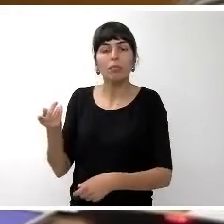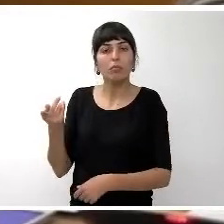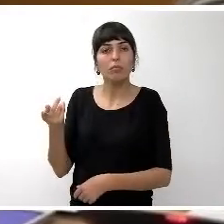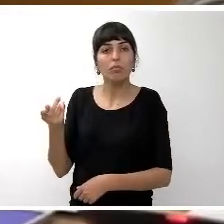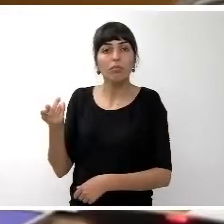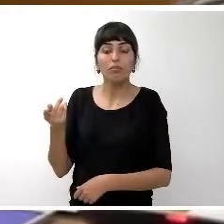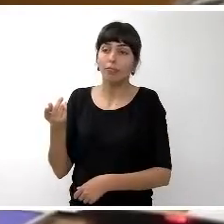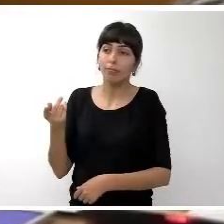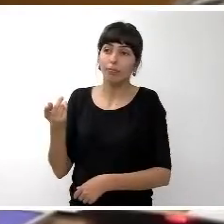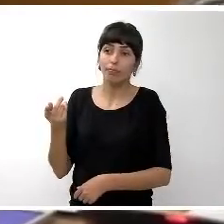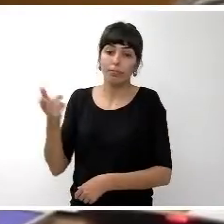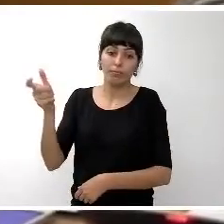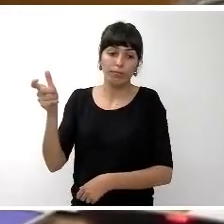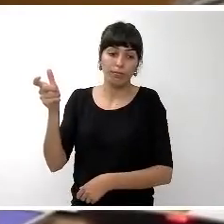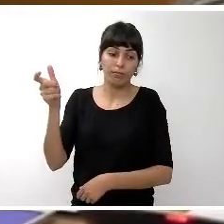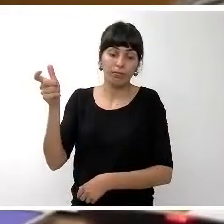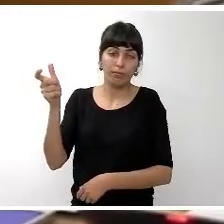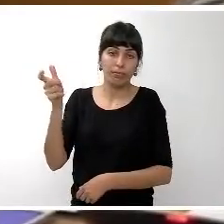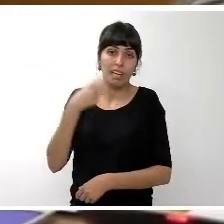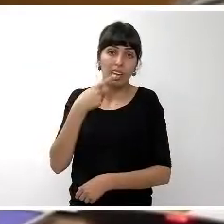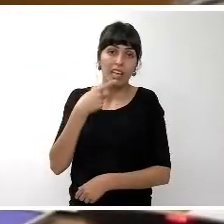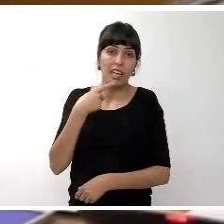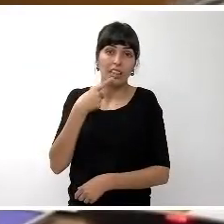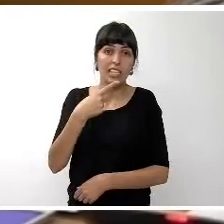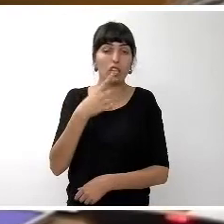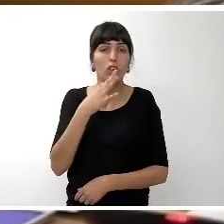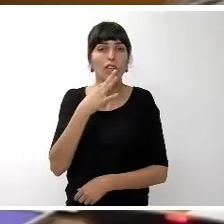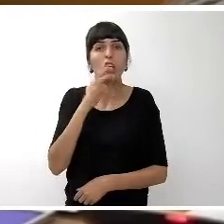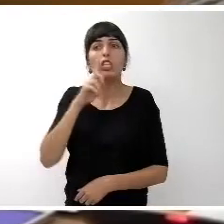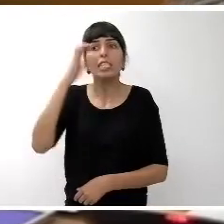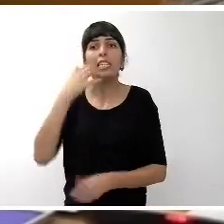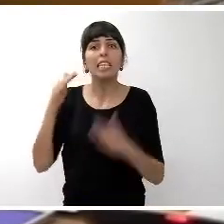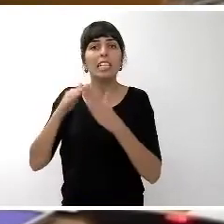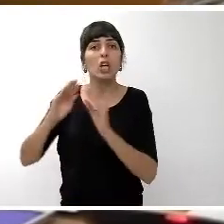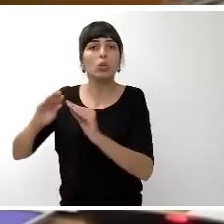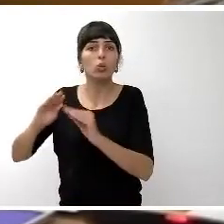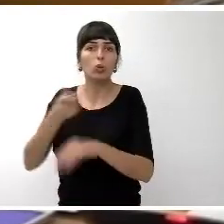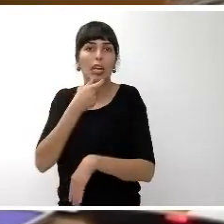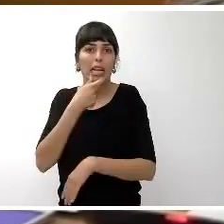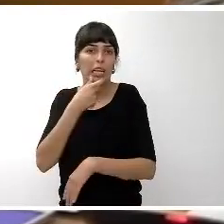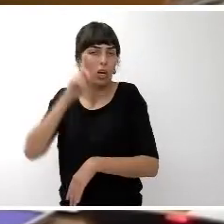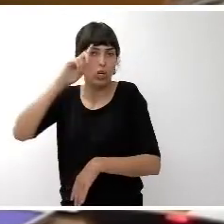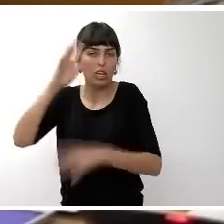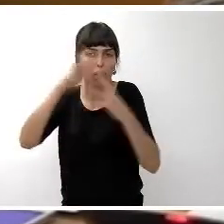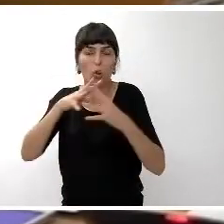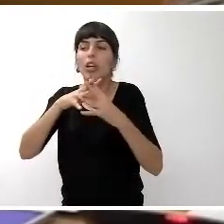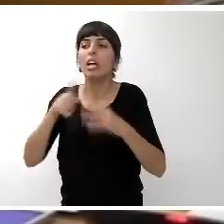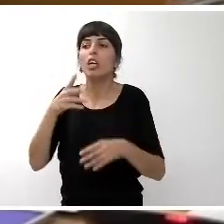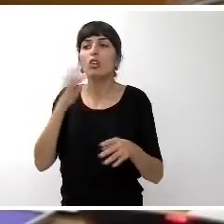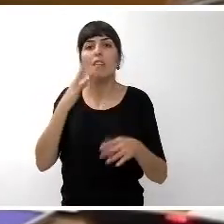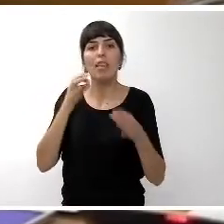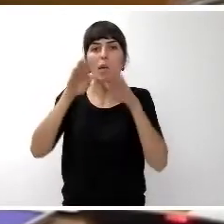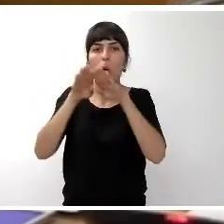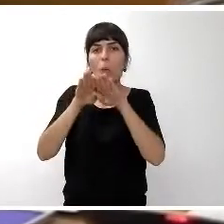sigue diciendo que hay que colocar en el tejado de su casa no sé si es en Oxford o en Cambridge unos paneles fotovoltaicos a 15